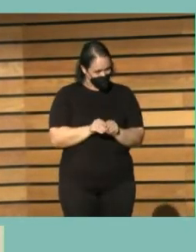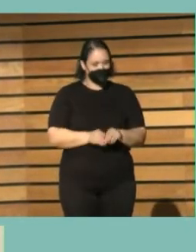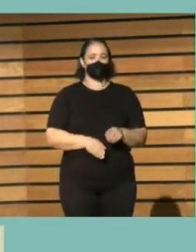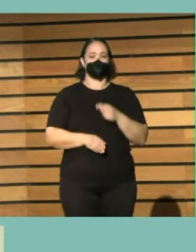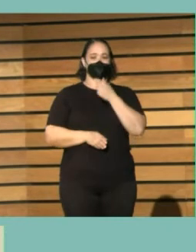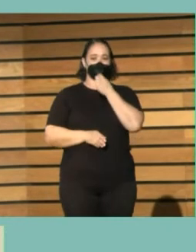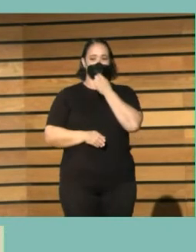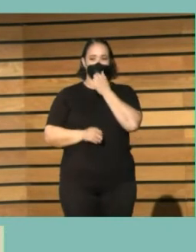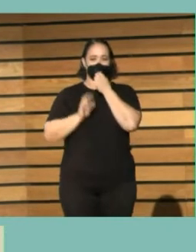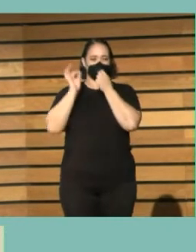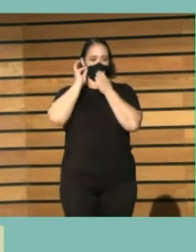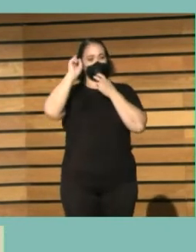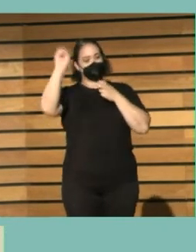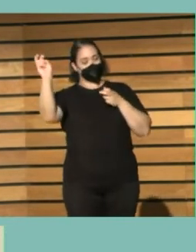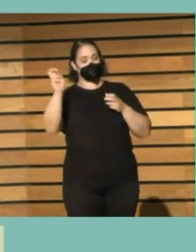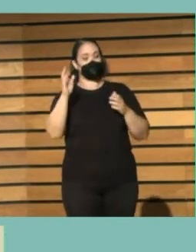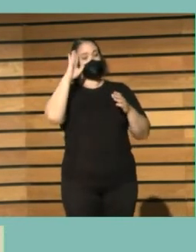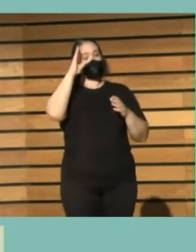bueno hola buenos días